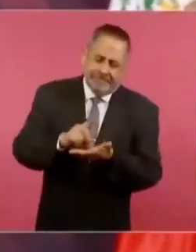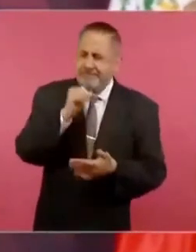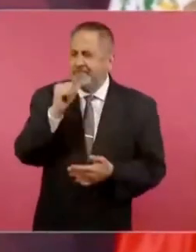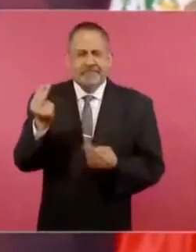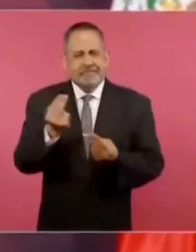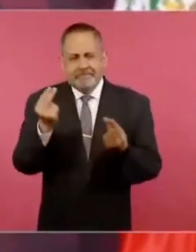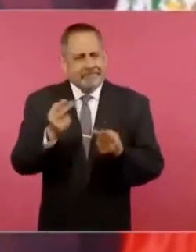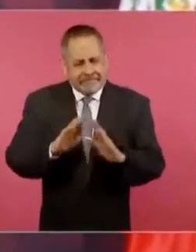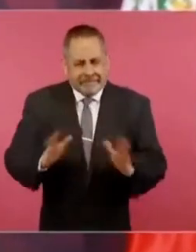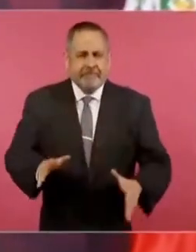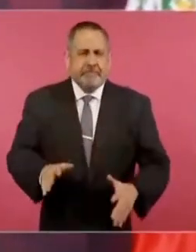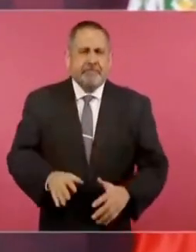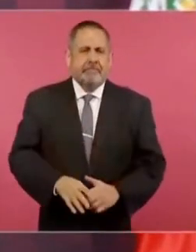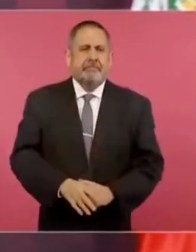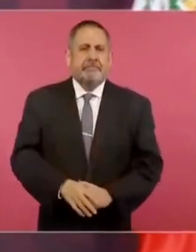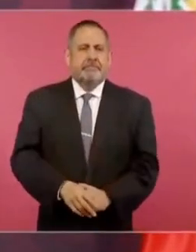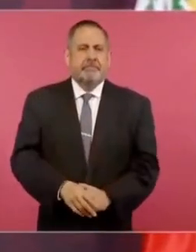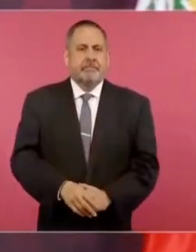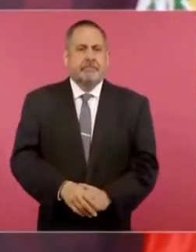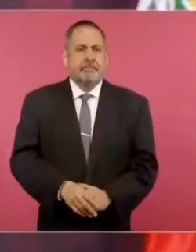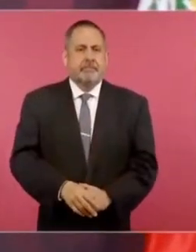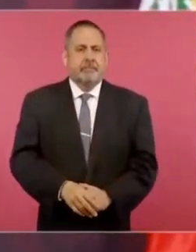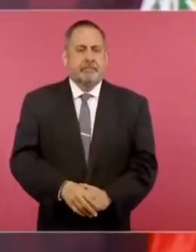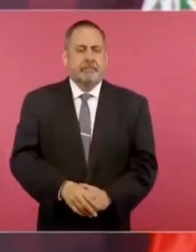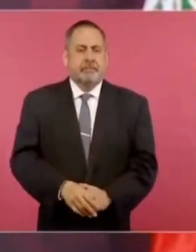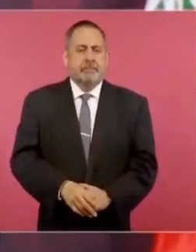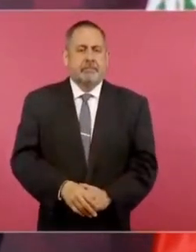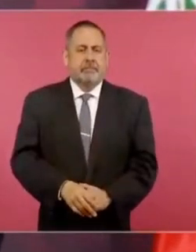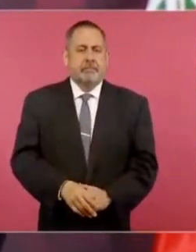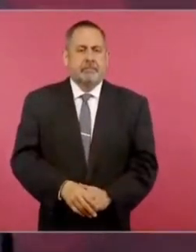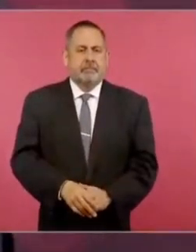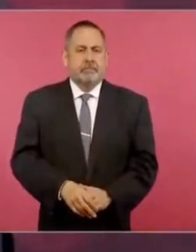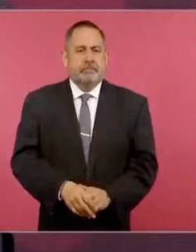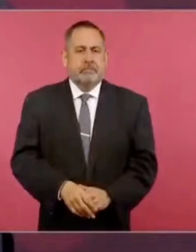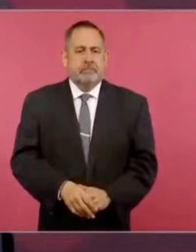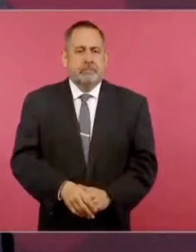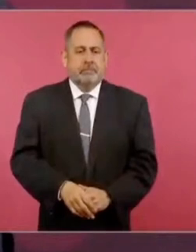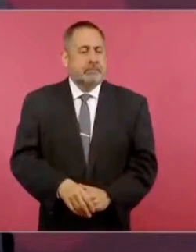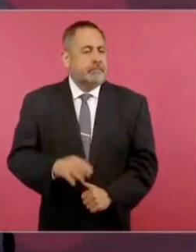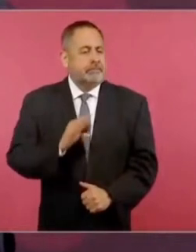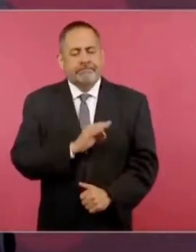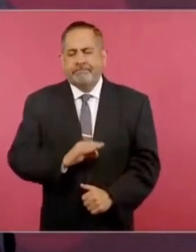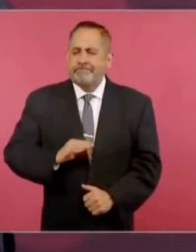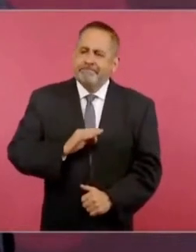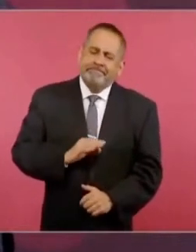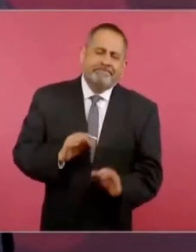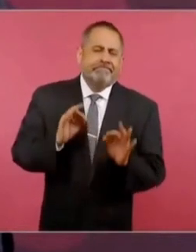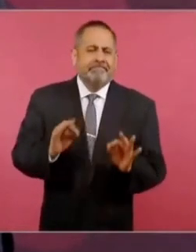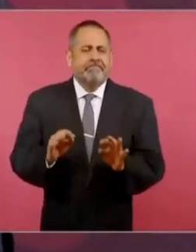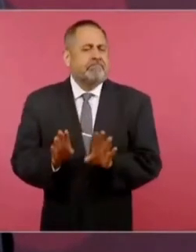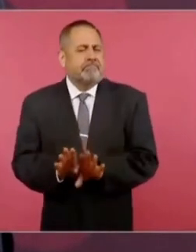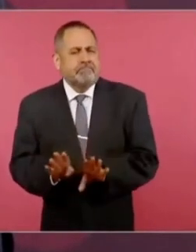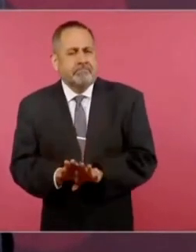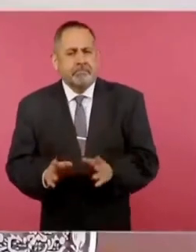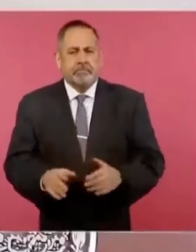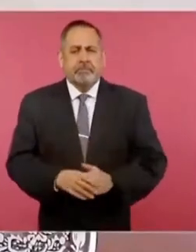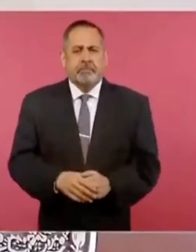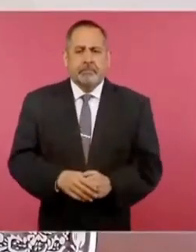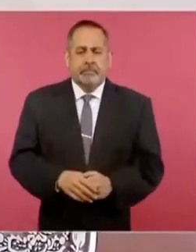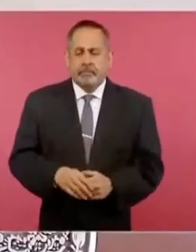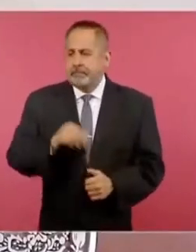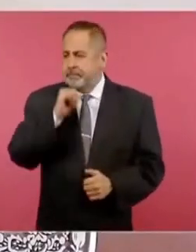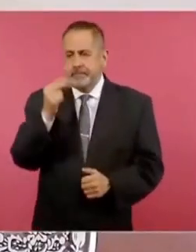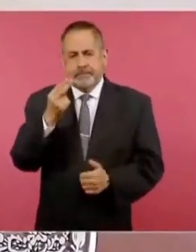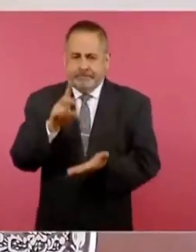¿cómo se puede ser feliz sin la